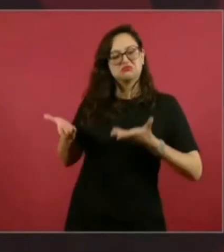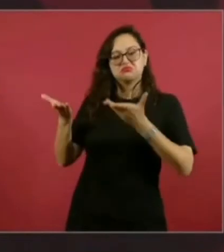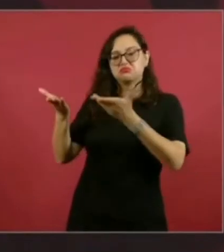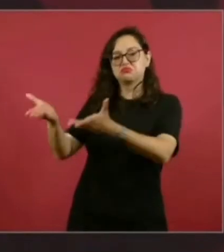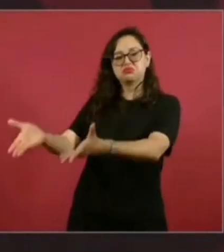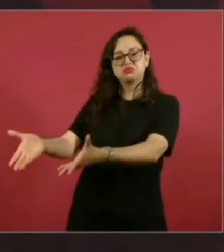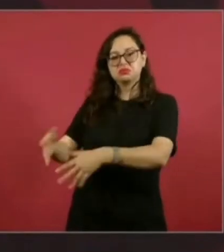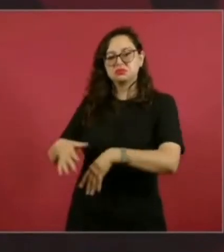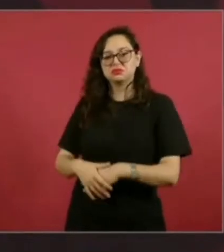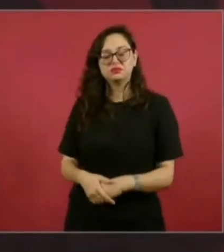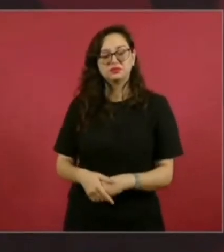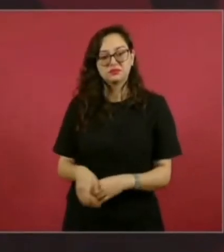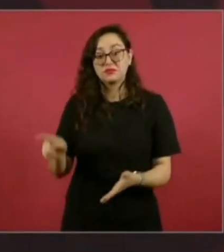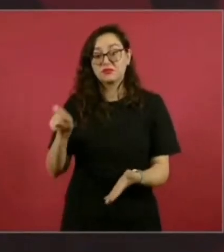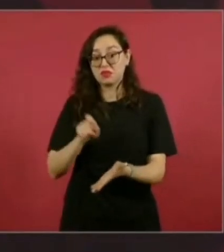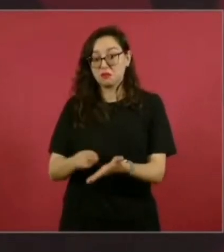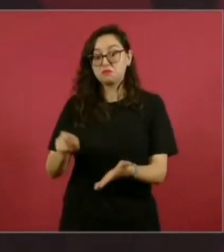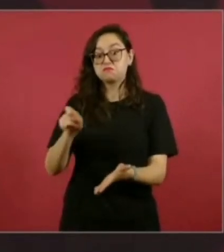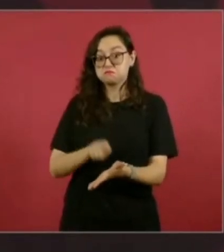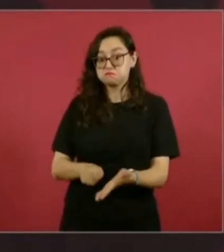escribió mucho sobre eso.